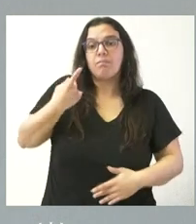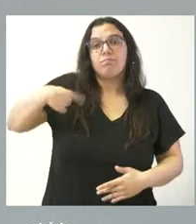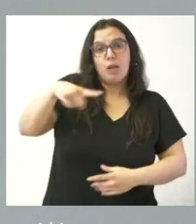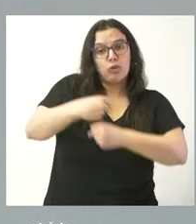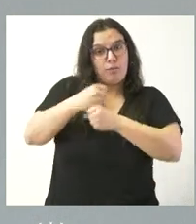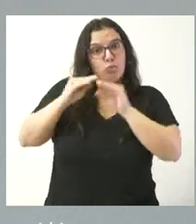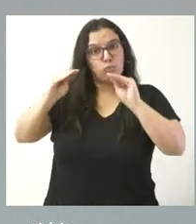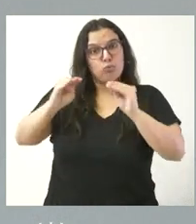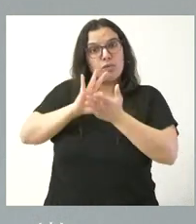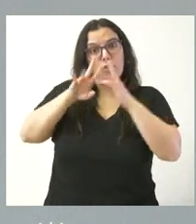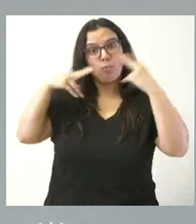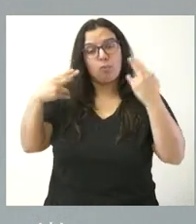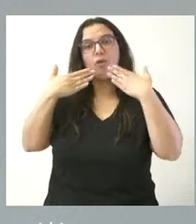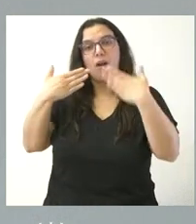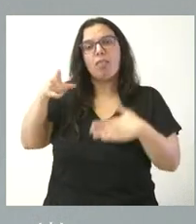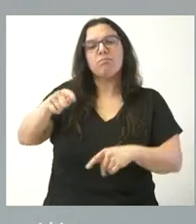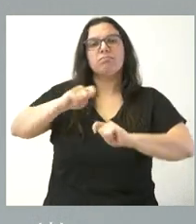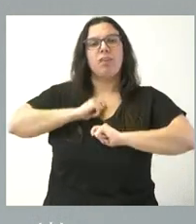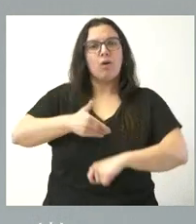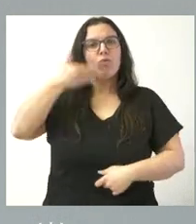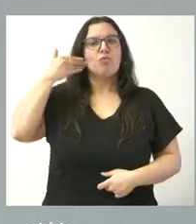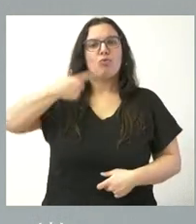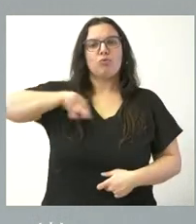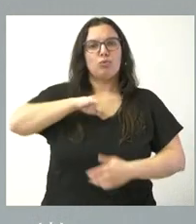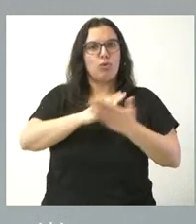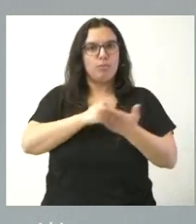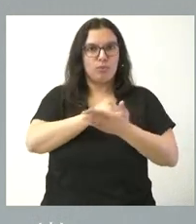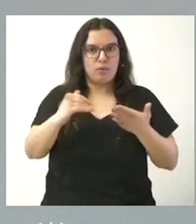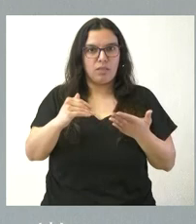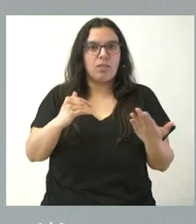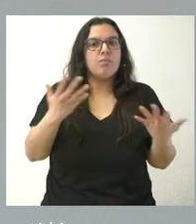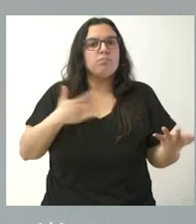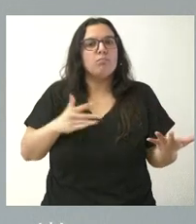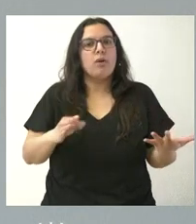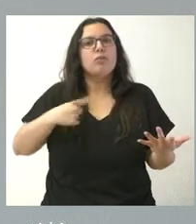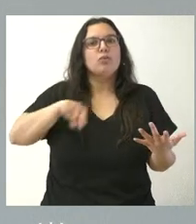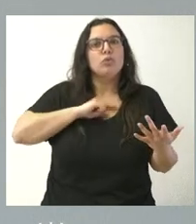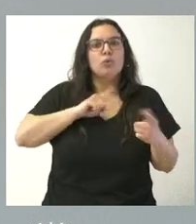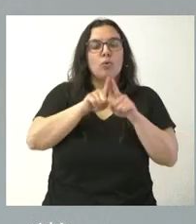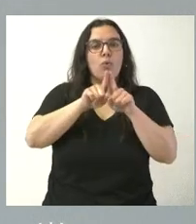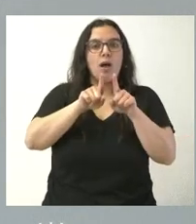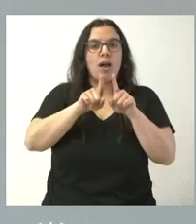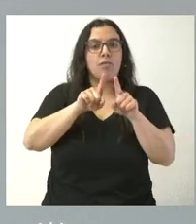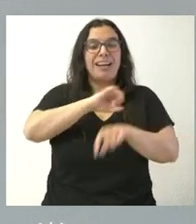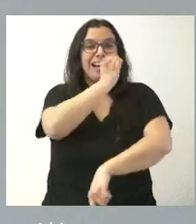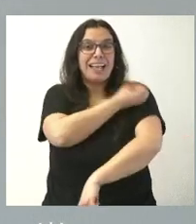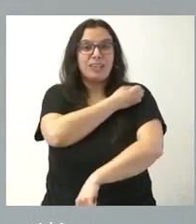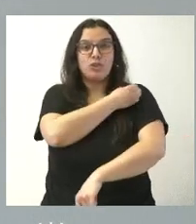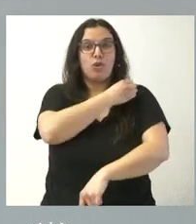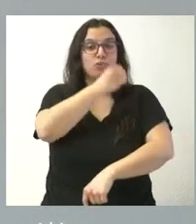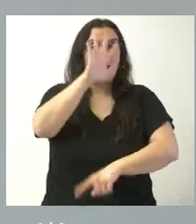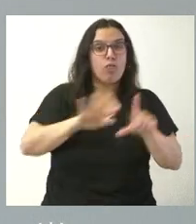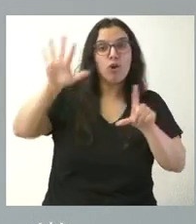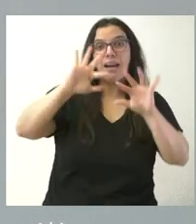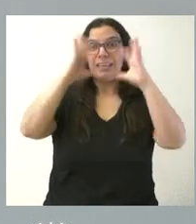públicos de Castilla y León hace que nos podamos sentir orgullosos como Comunidad Autónoma y que podamos encabezar los principales registros nacionales